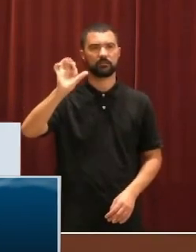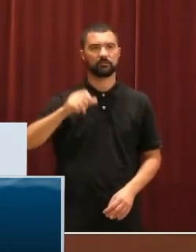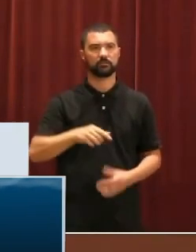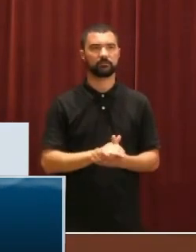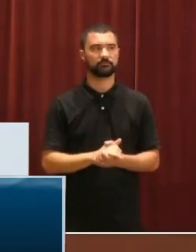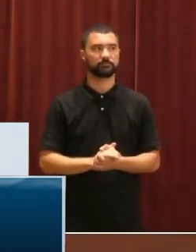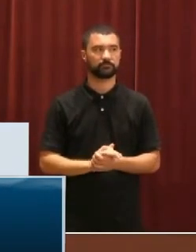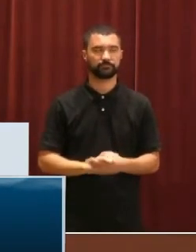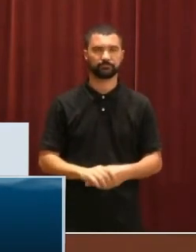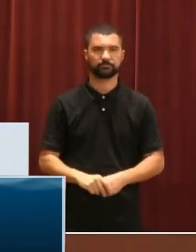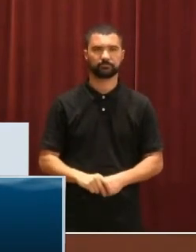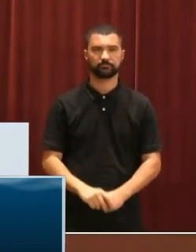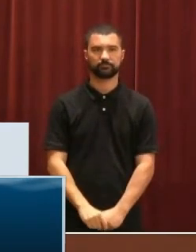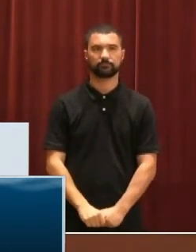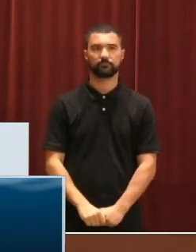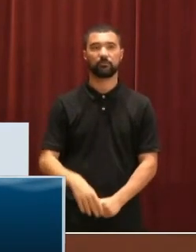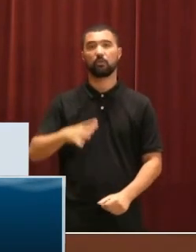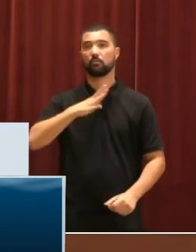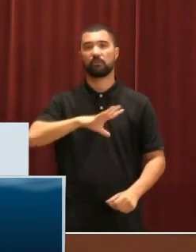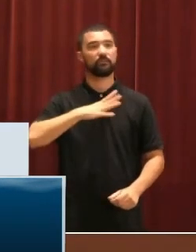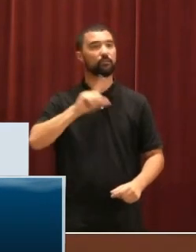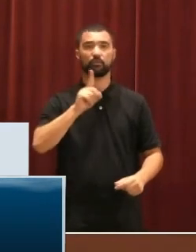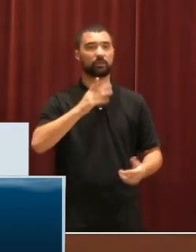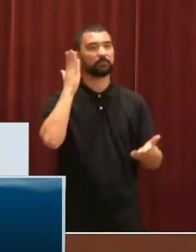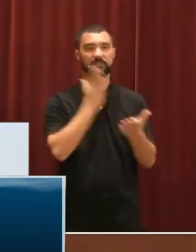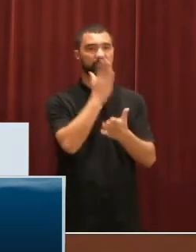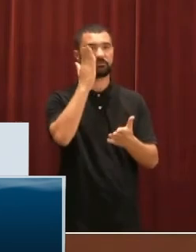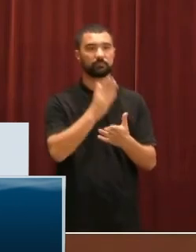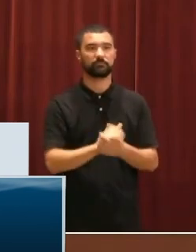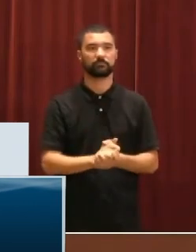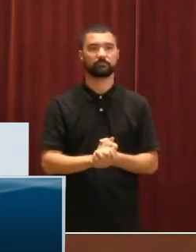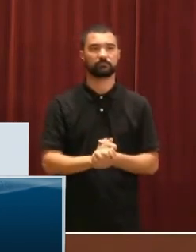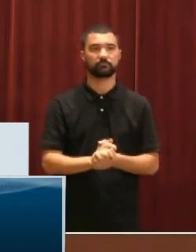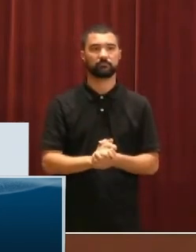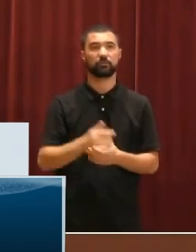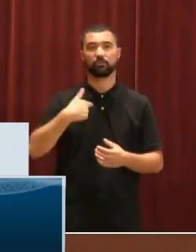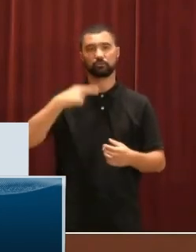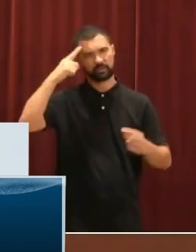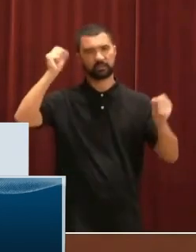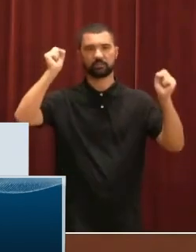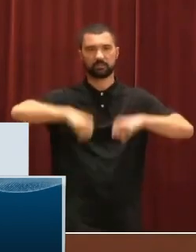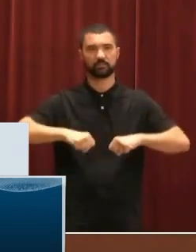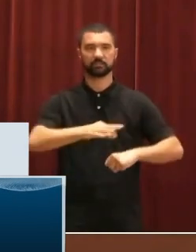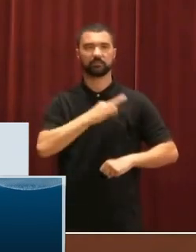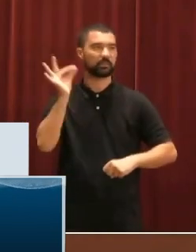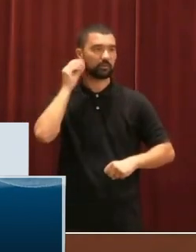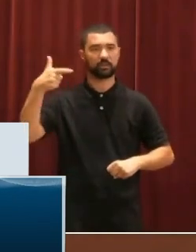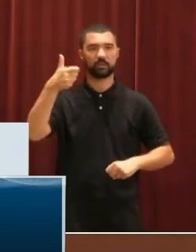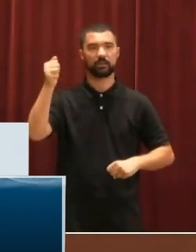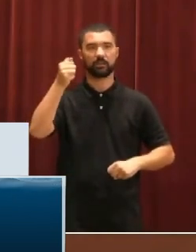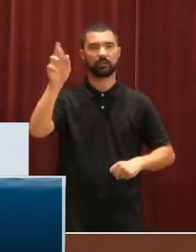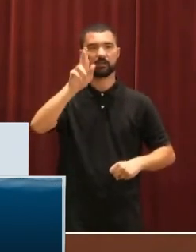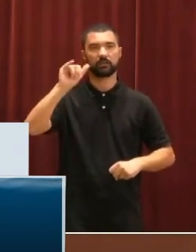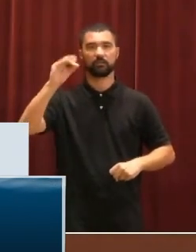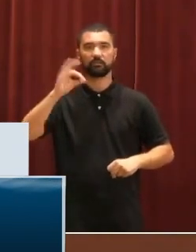de que tome una decisión, pido la palabra. Por favor, no me interrumpas, señora Garrido. Pido la palabra. No, ya he tomado la decisión, señora Garrido. pido la palabra. Y no